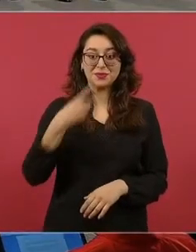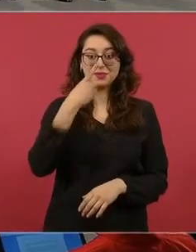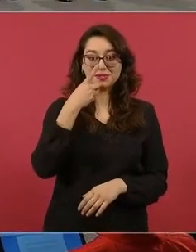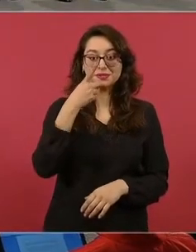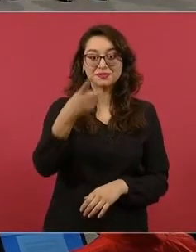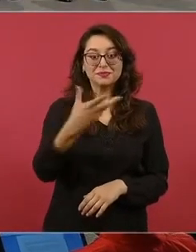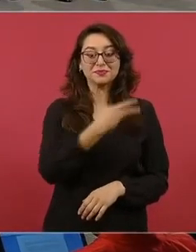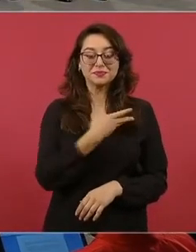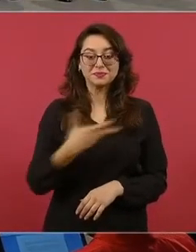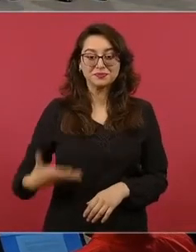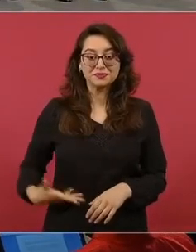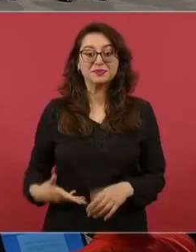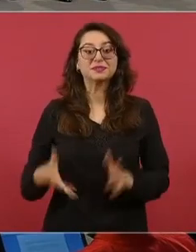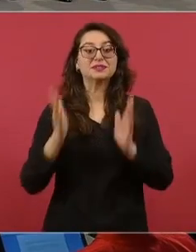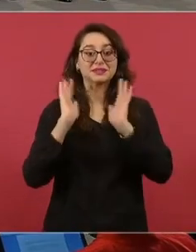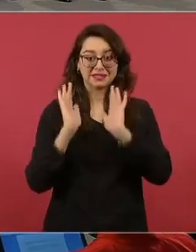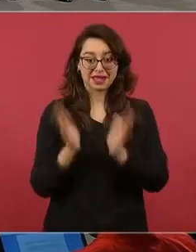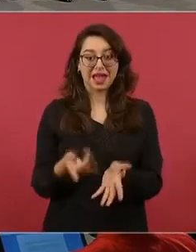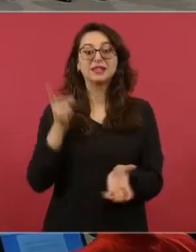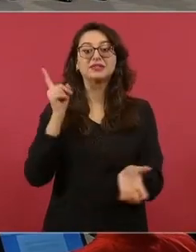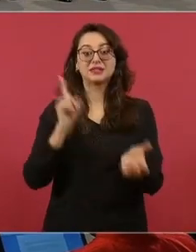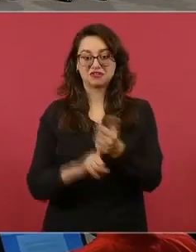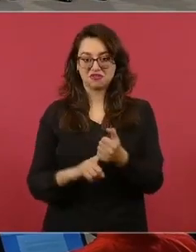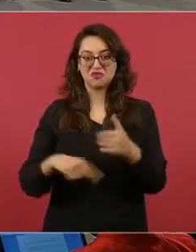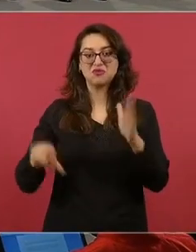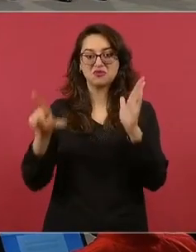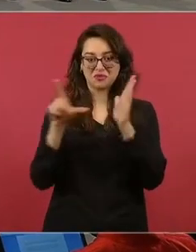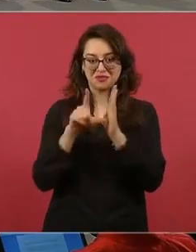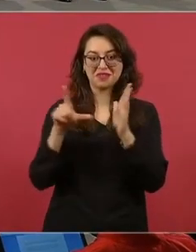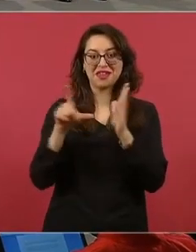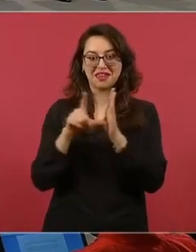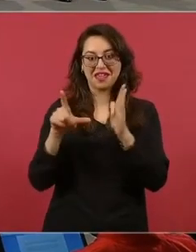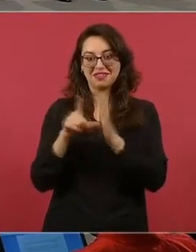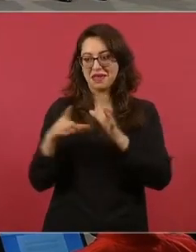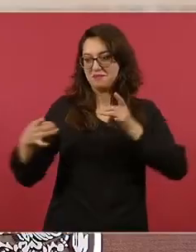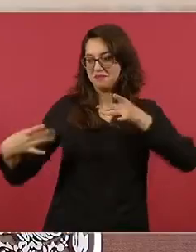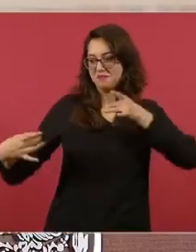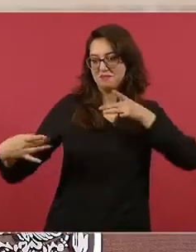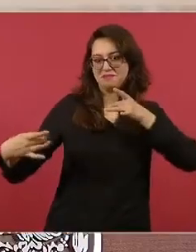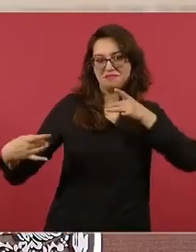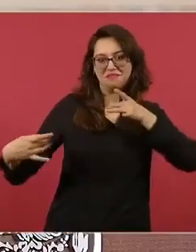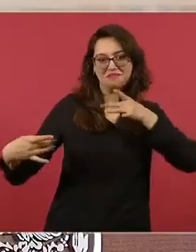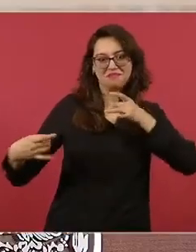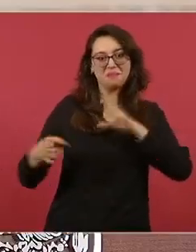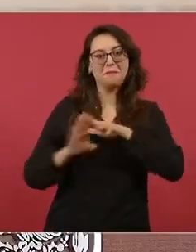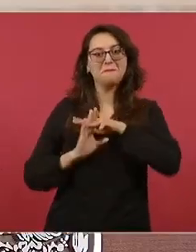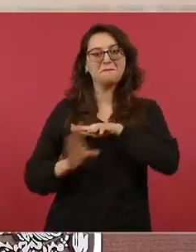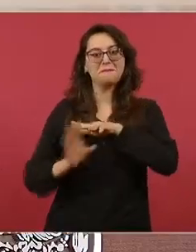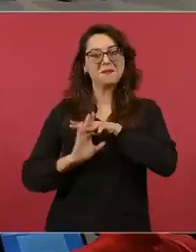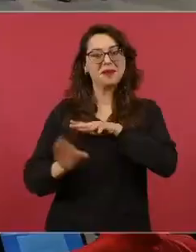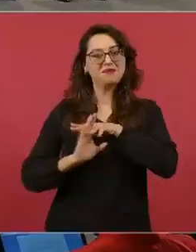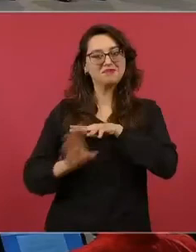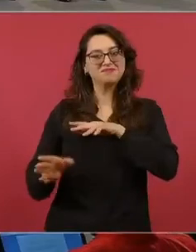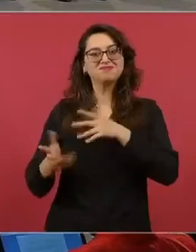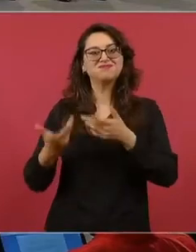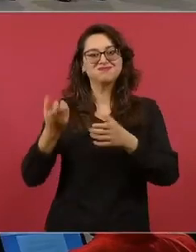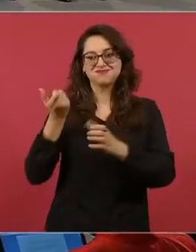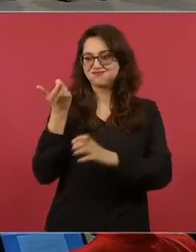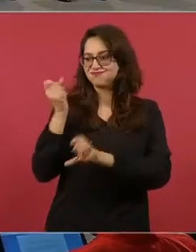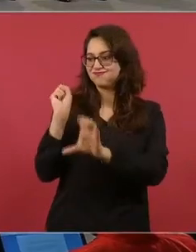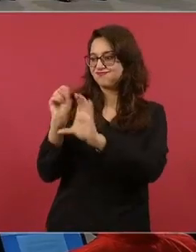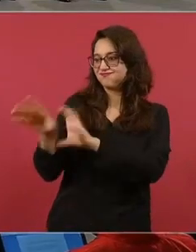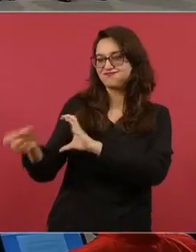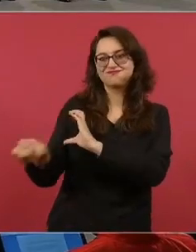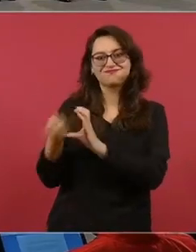se están recibiendo remesas de tarjeta Finavien en Estados Unidos a tarjeta Finavien en México. Muchas gracias.